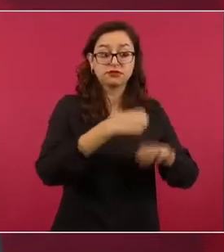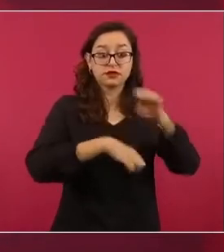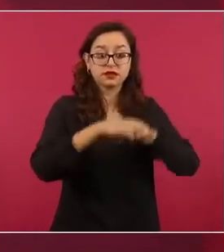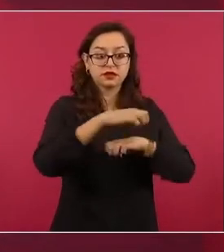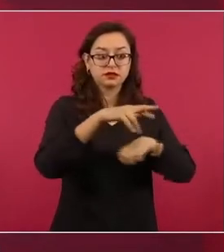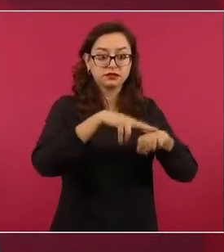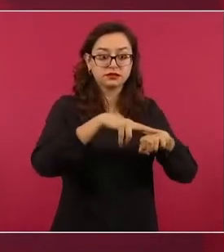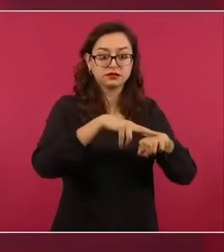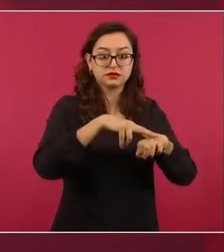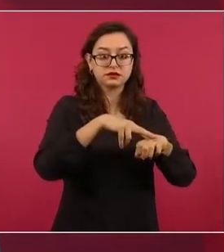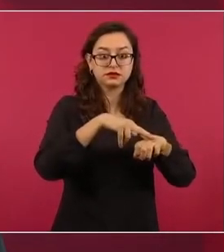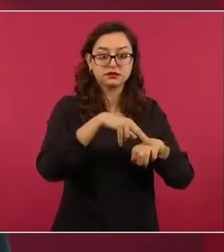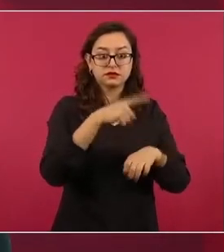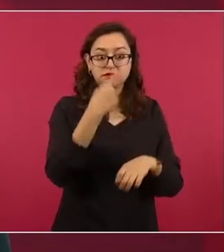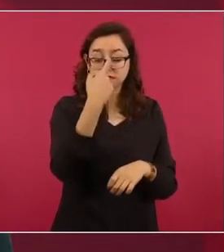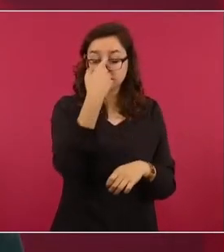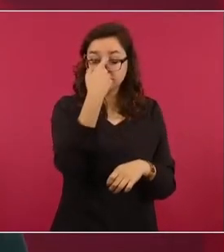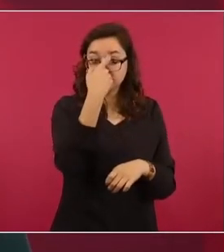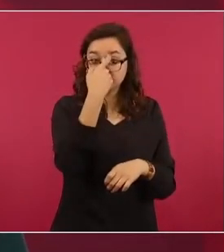cables de Wikileaks.